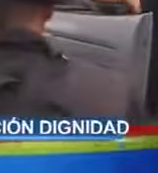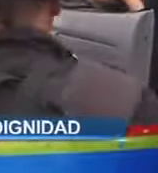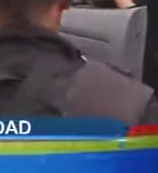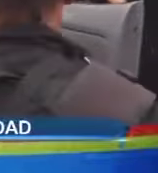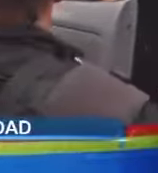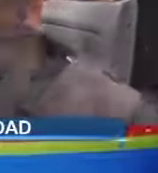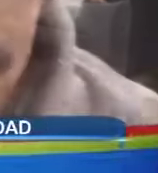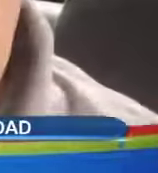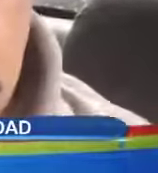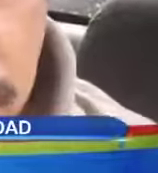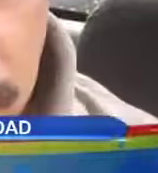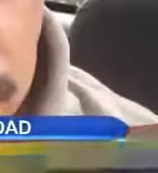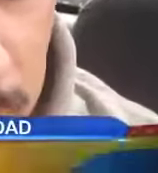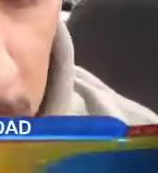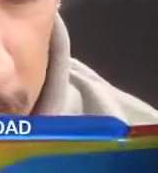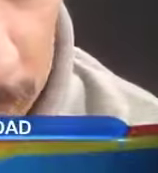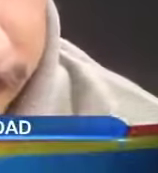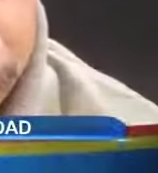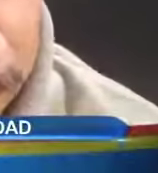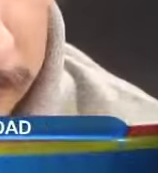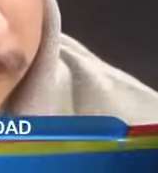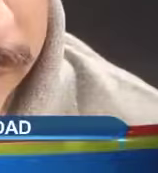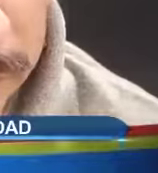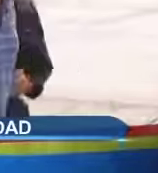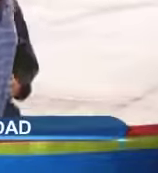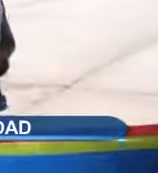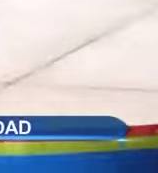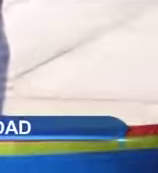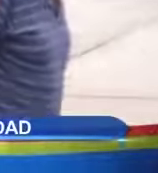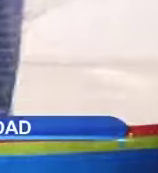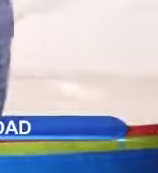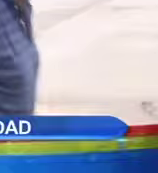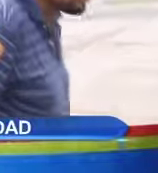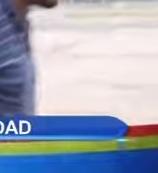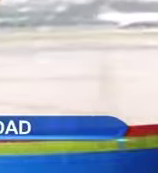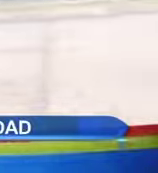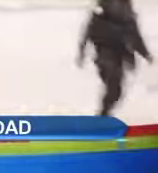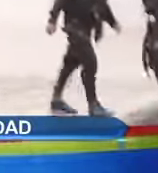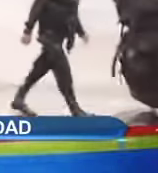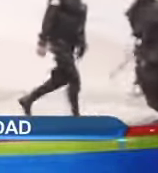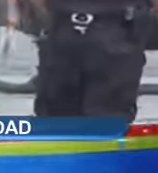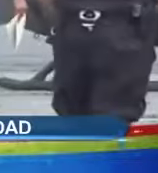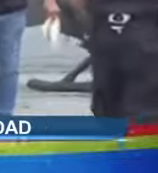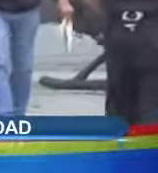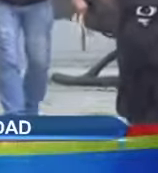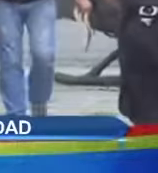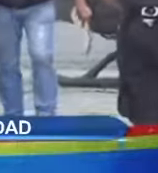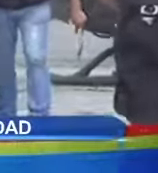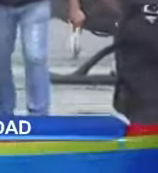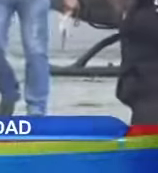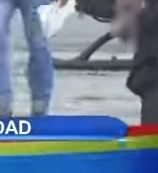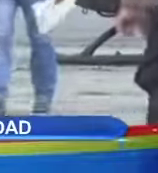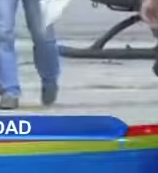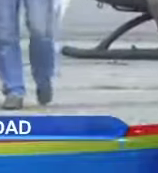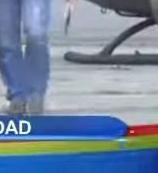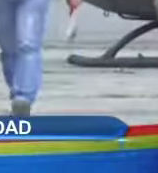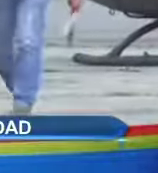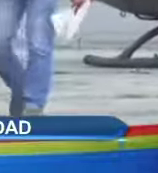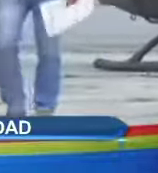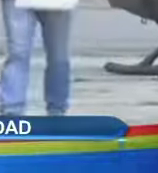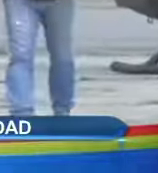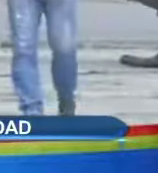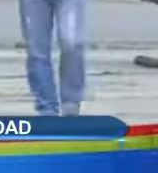Capturan a tres personas más acusadas de pertenecer a banda de sicarios que dio muerte a ocho policías y un subinspector en Salcajaque,